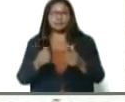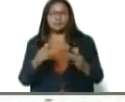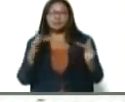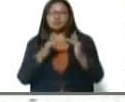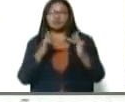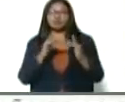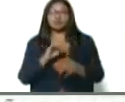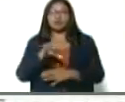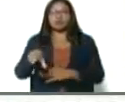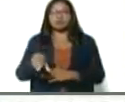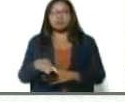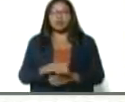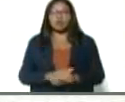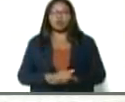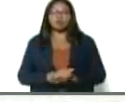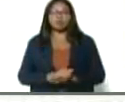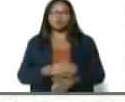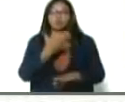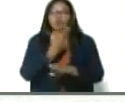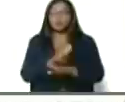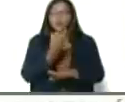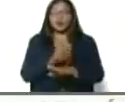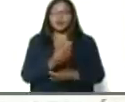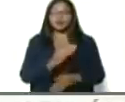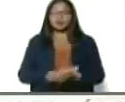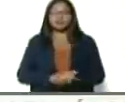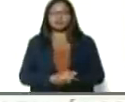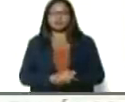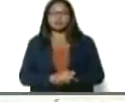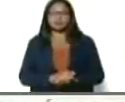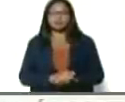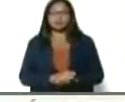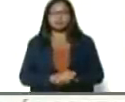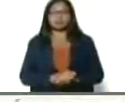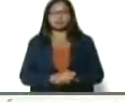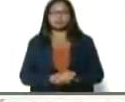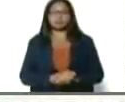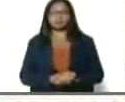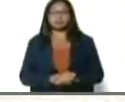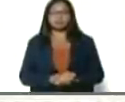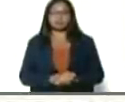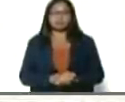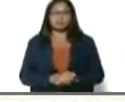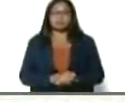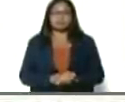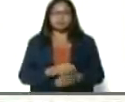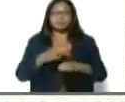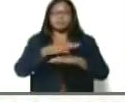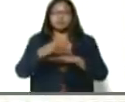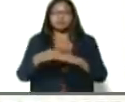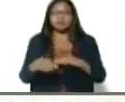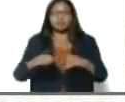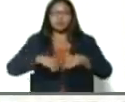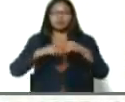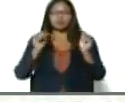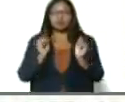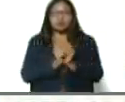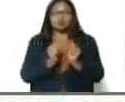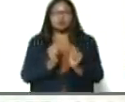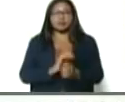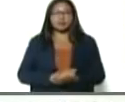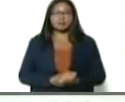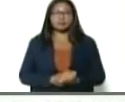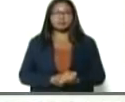directo al Estado Monaga, allá en el asentamiento campesino La Doncella, municipio de Anzuategui, parroquia